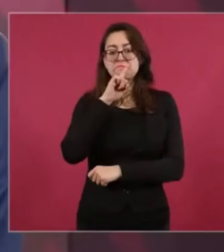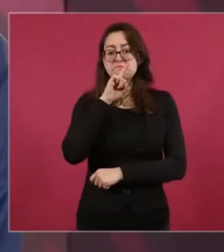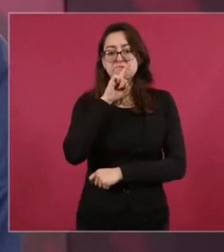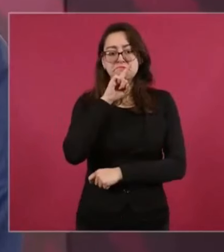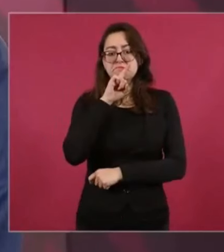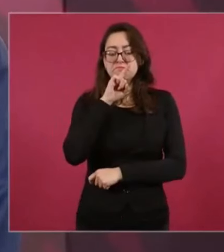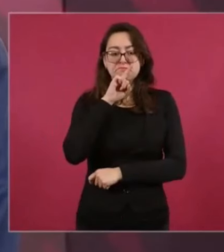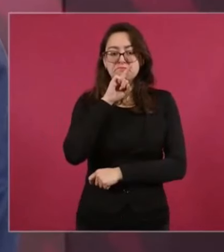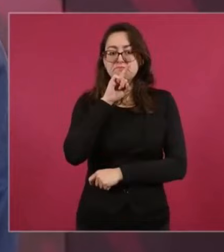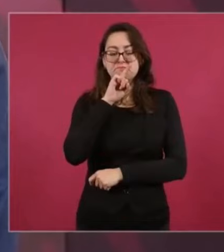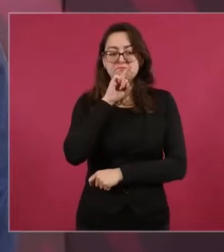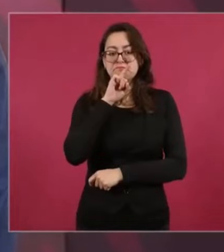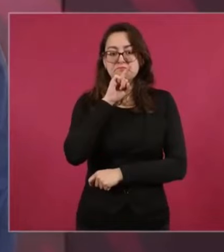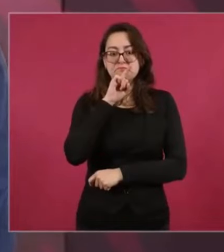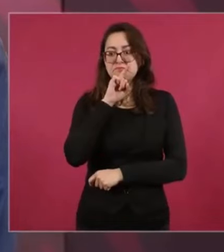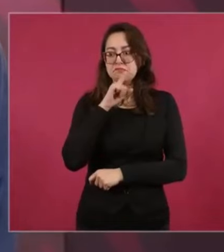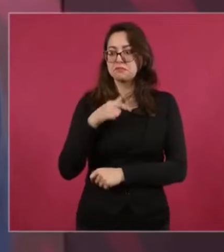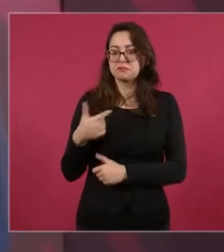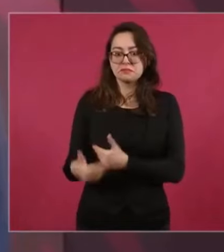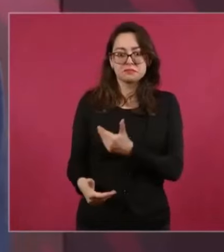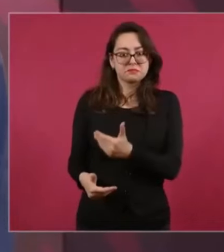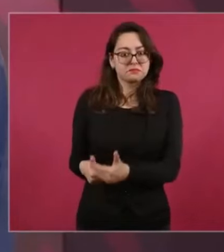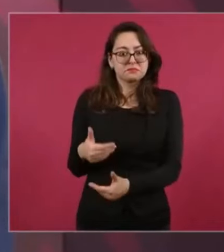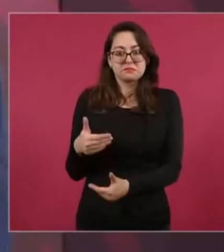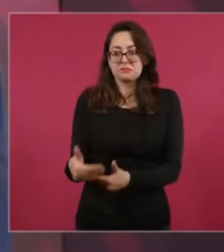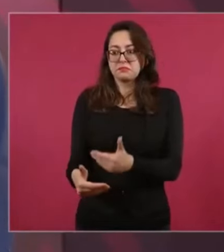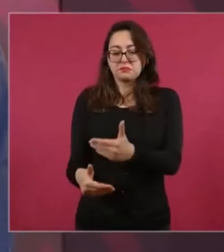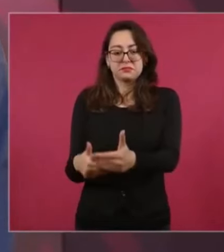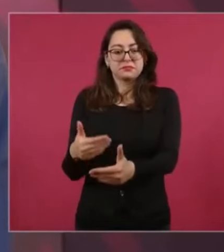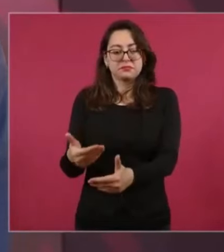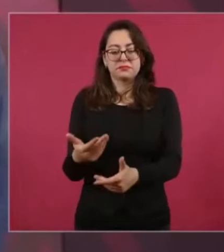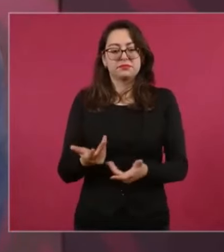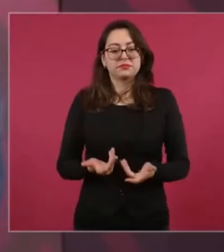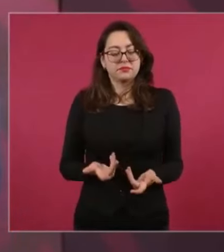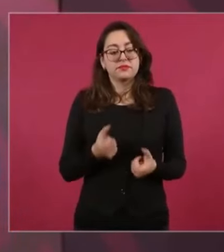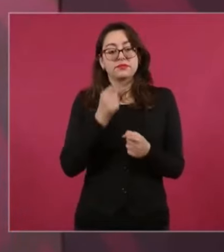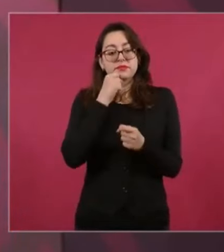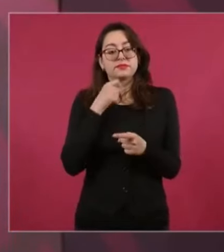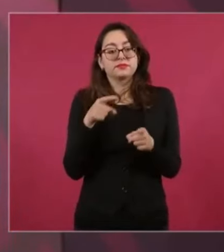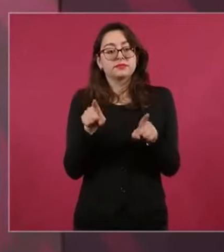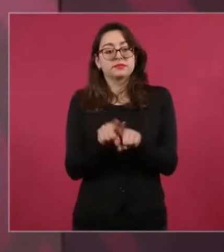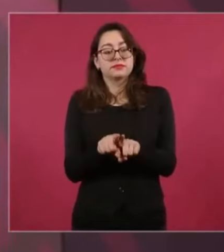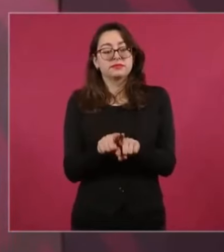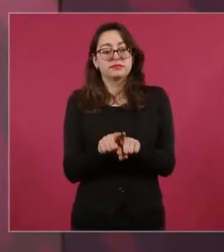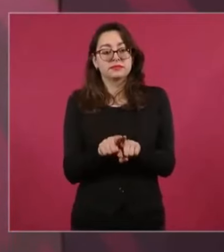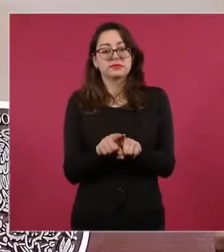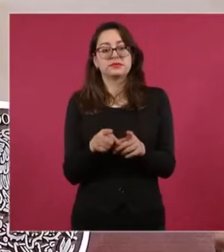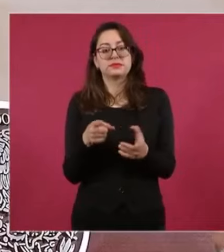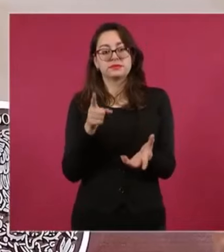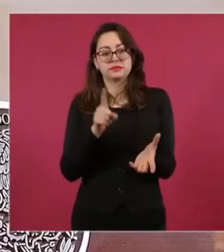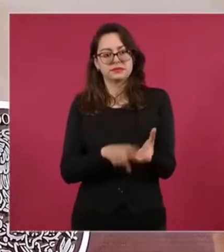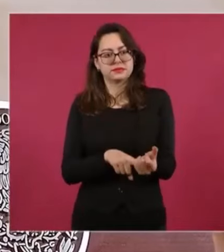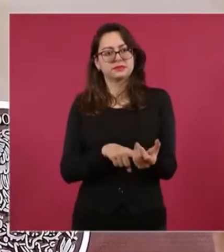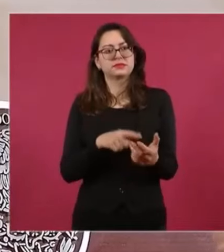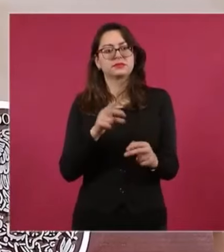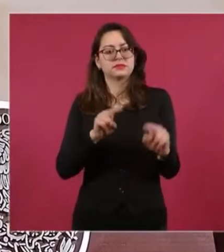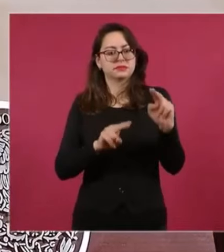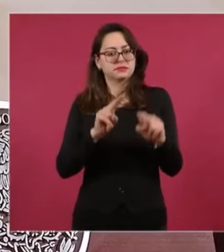Y también aplica para universidades